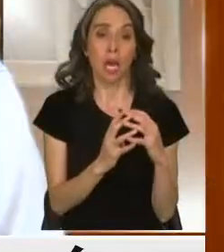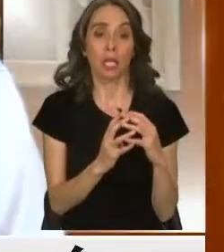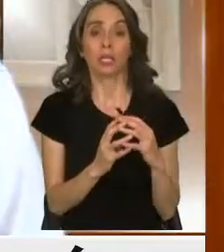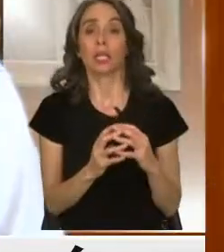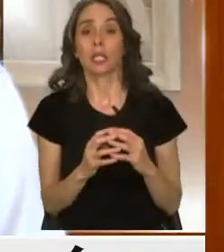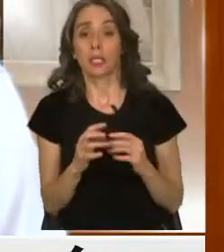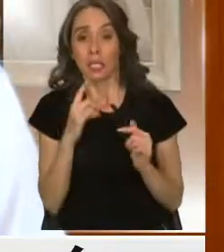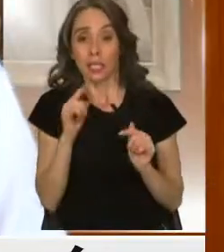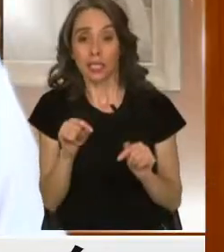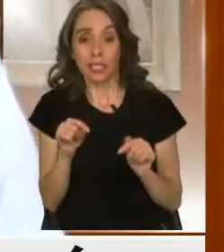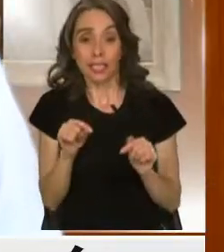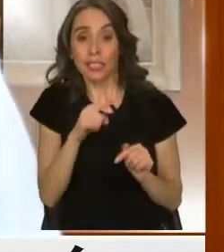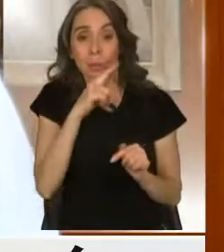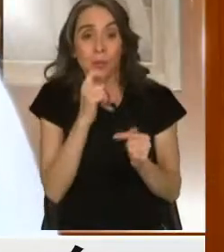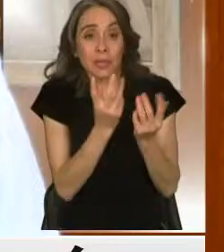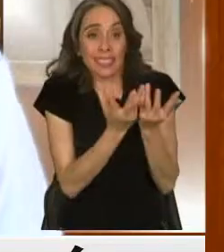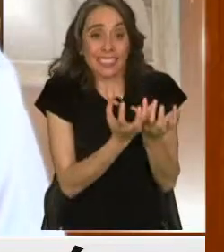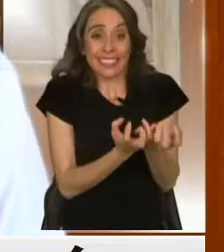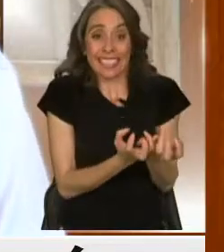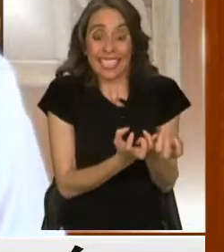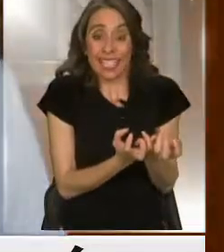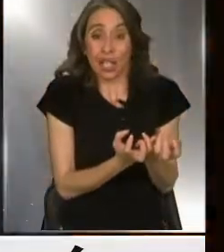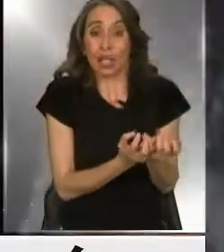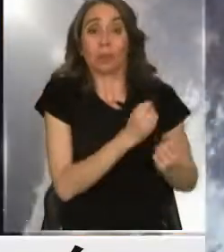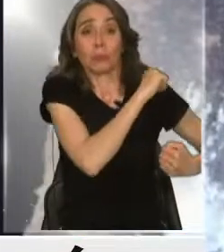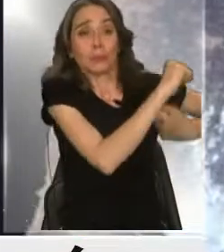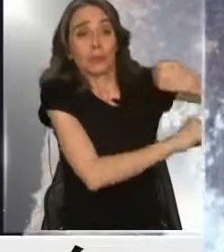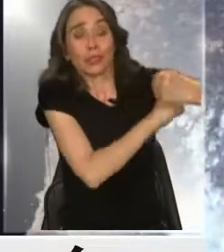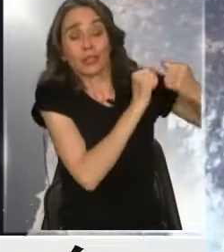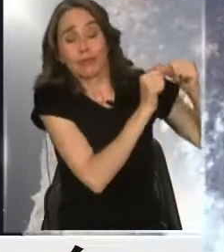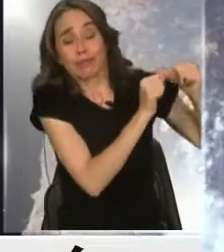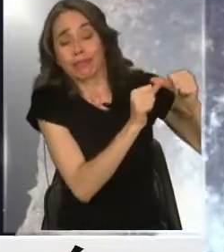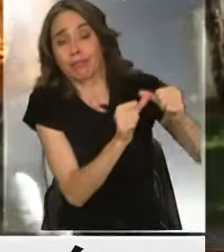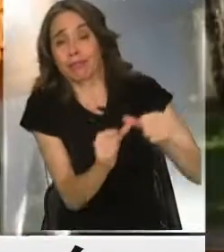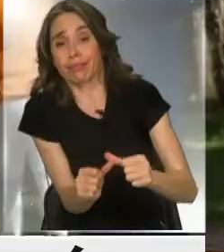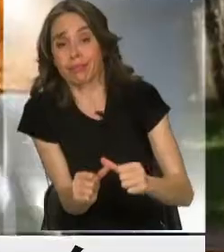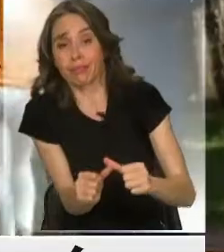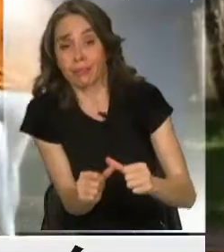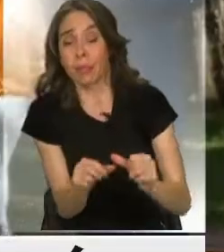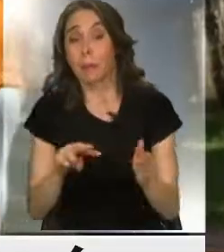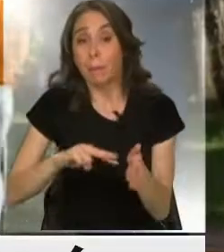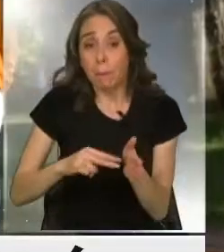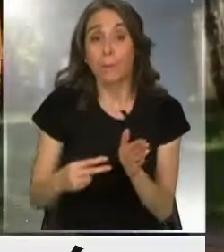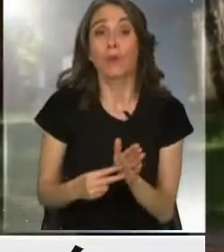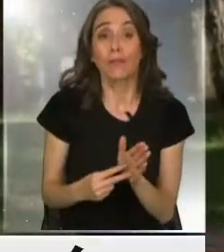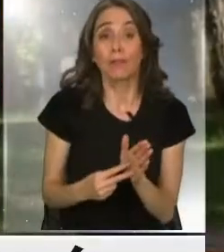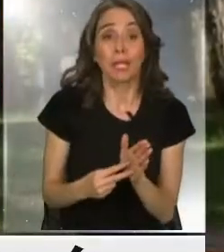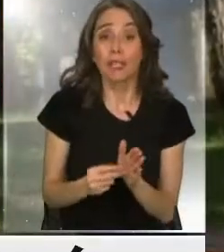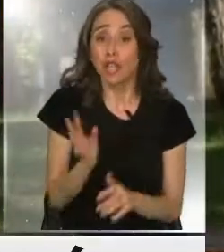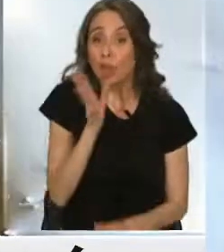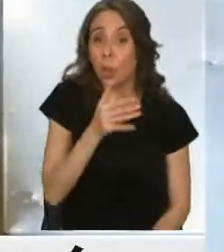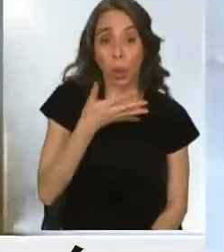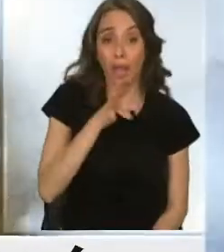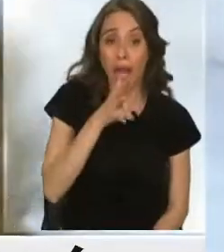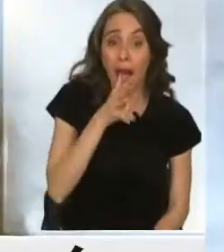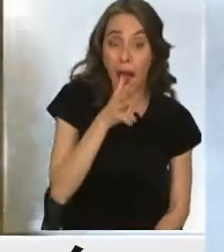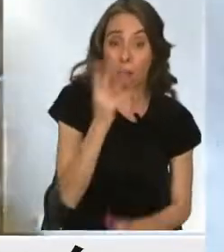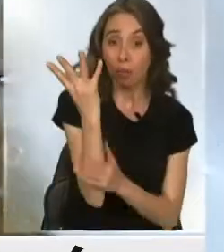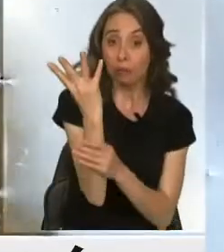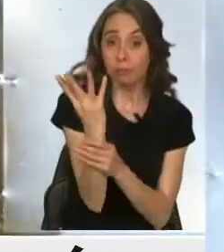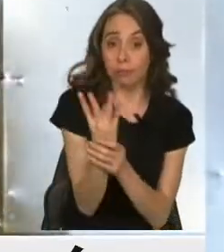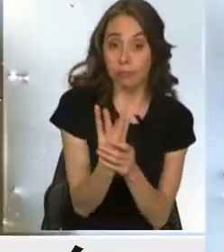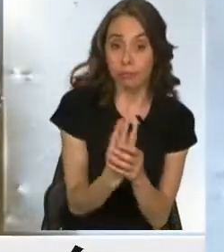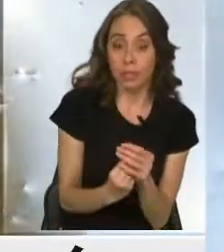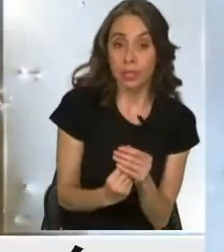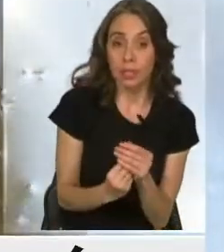emergencia que tiene sus particularidades porque se ha prolongado por muchos años. El problema es que la escasez hídrica habría dado